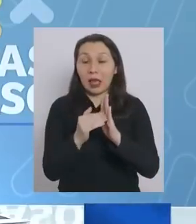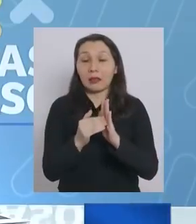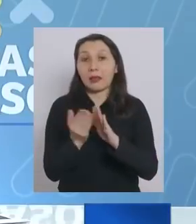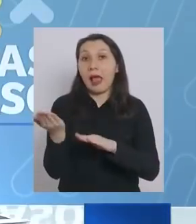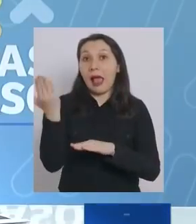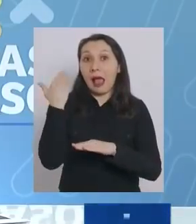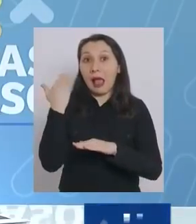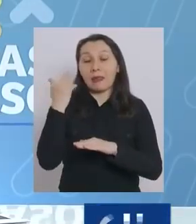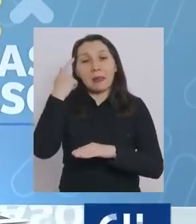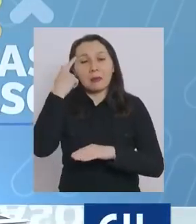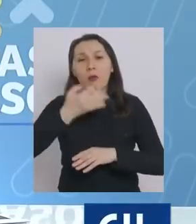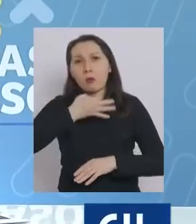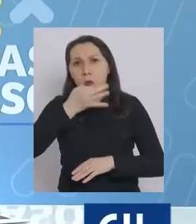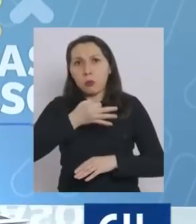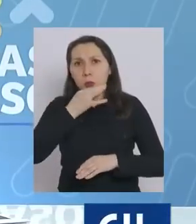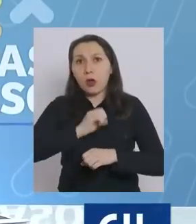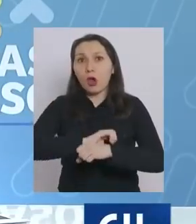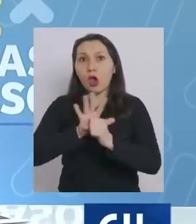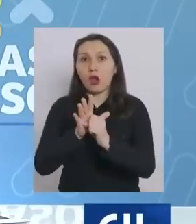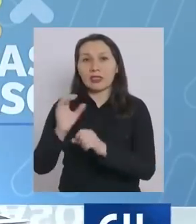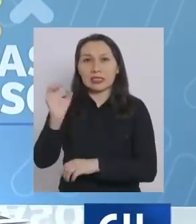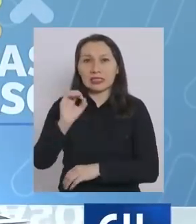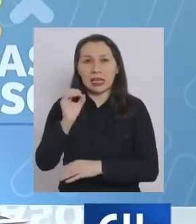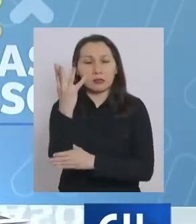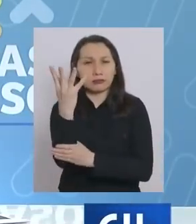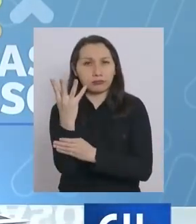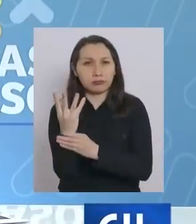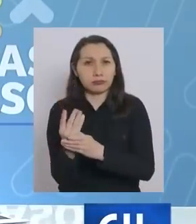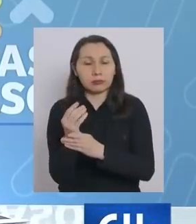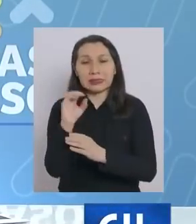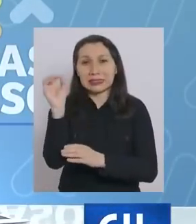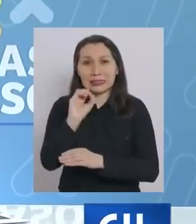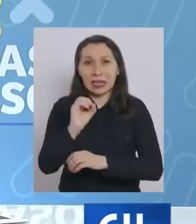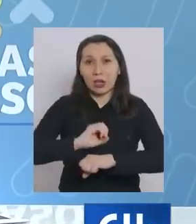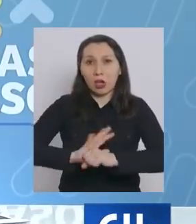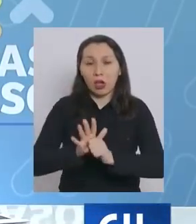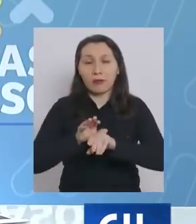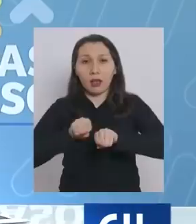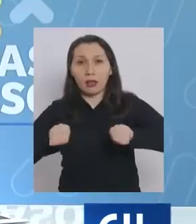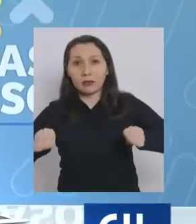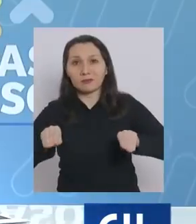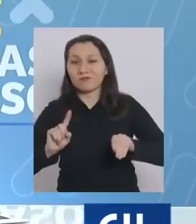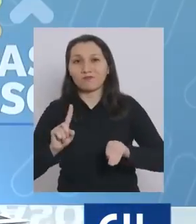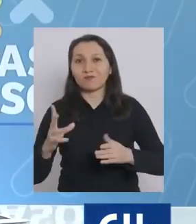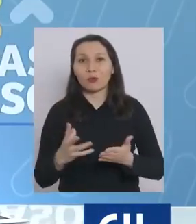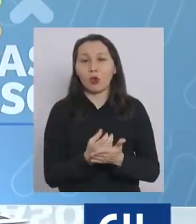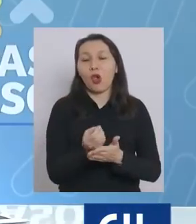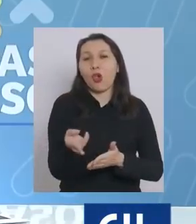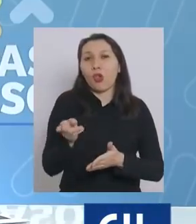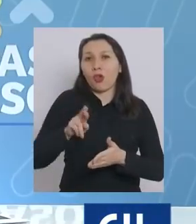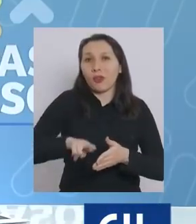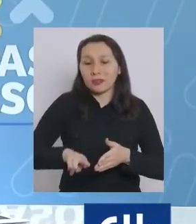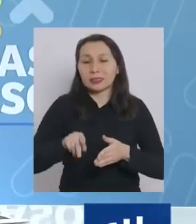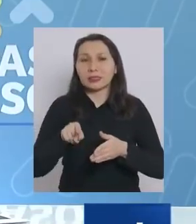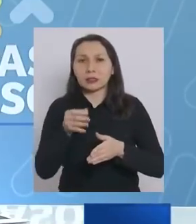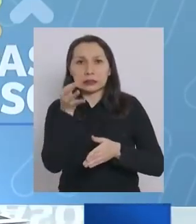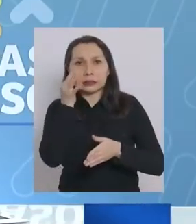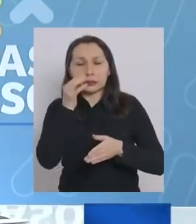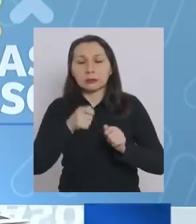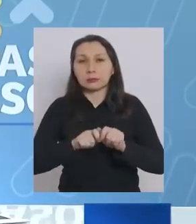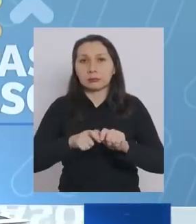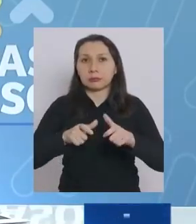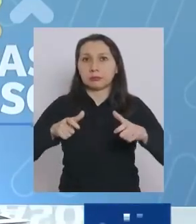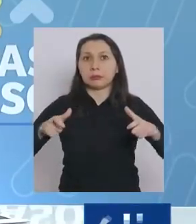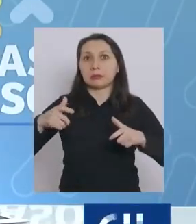predicado el coronavirus cero o el cero coronavirus, no lo han logrado y están observando